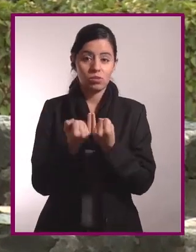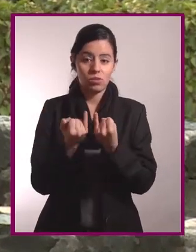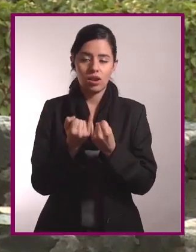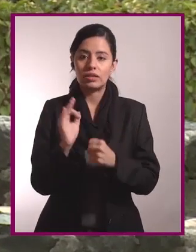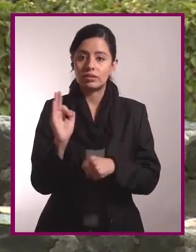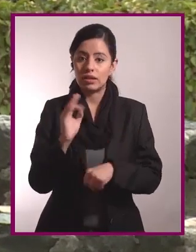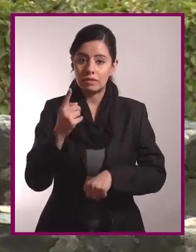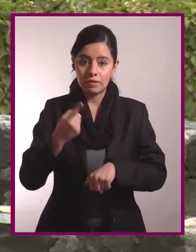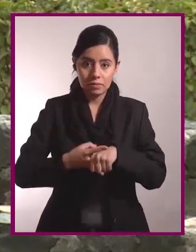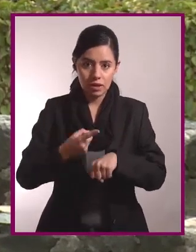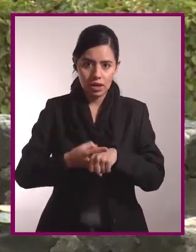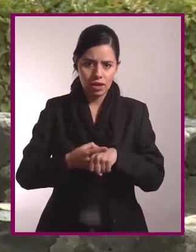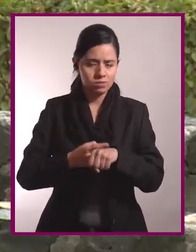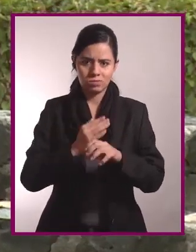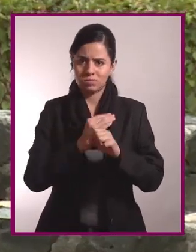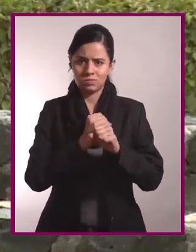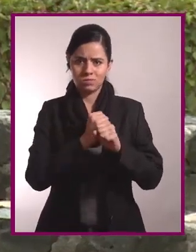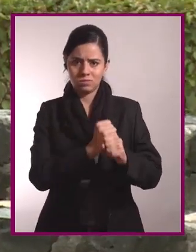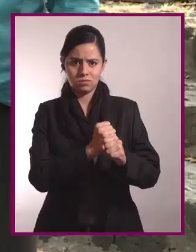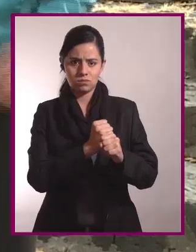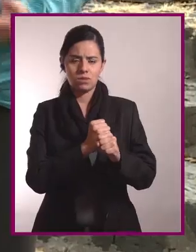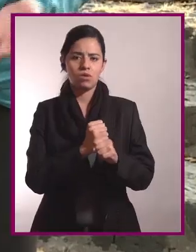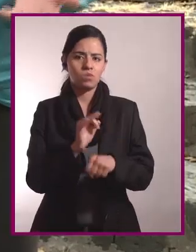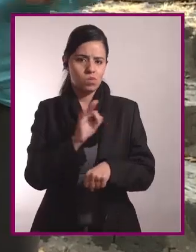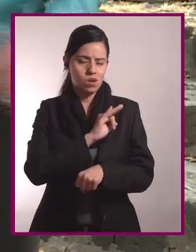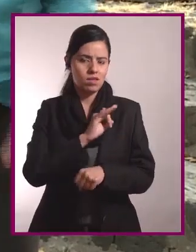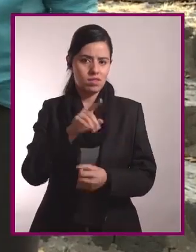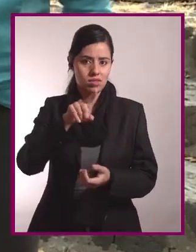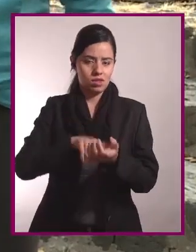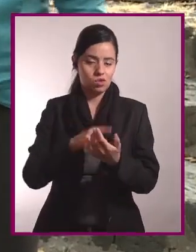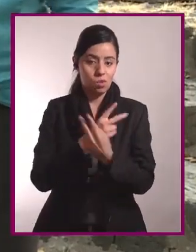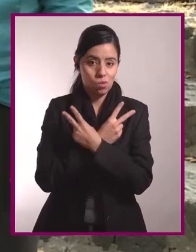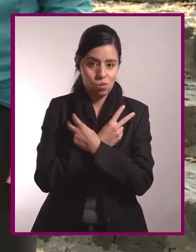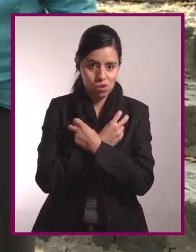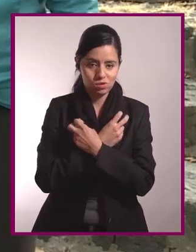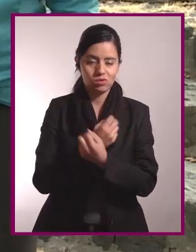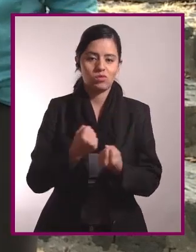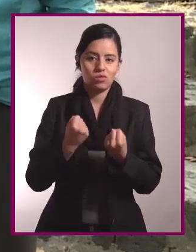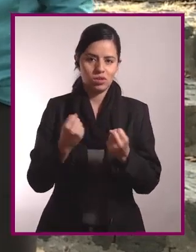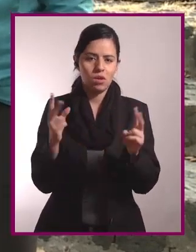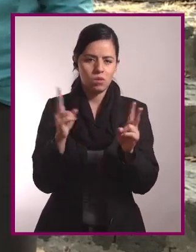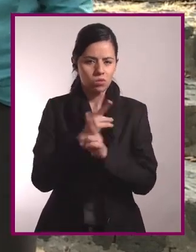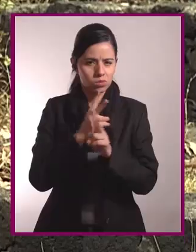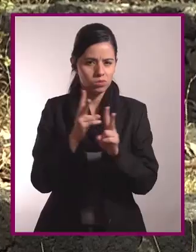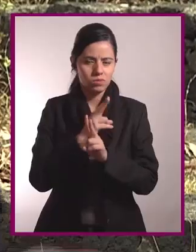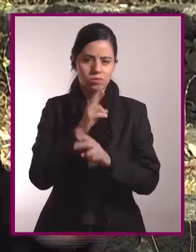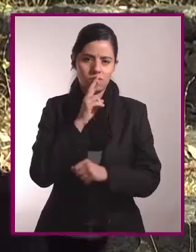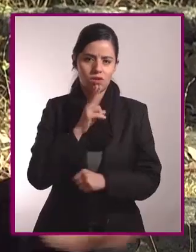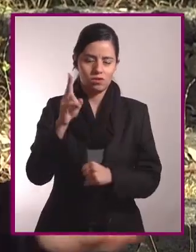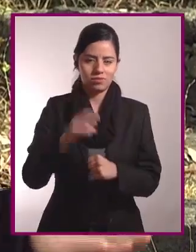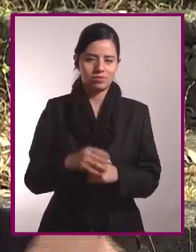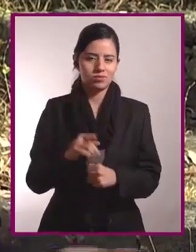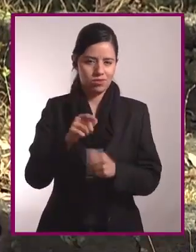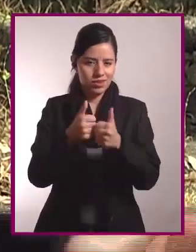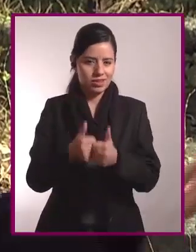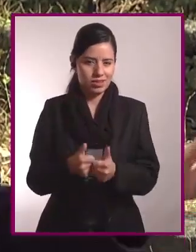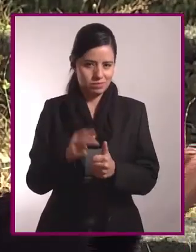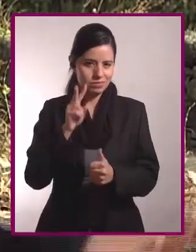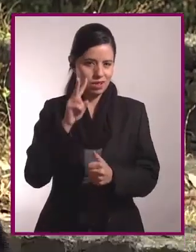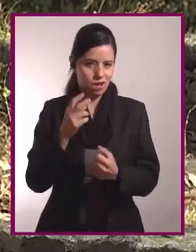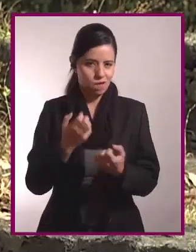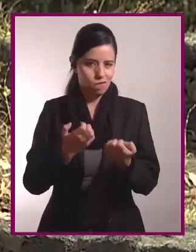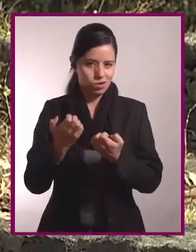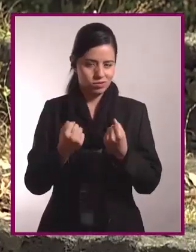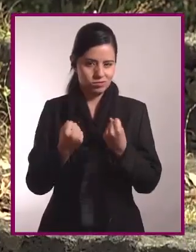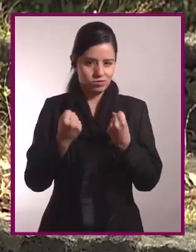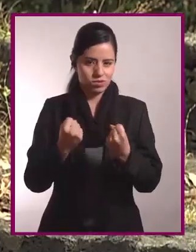coronarias, fortalece las articulaciones y hasta mejora tu respiración, entre otras ventajas. Quédate con nosotros y hazte